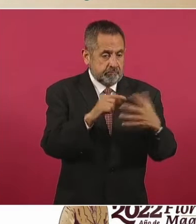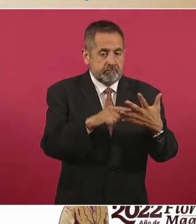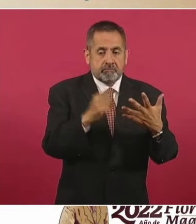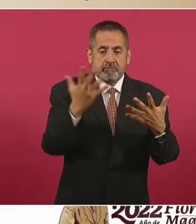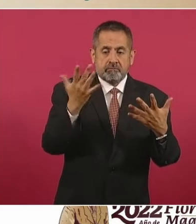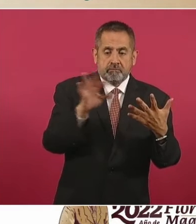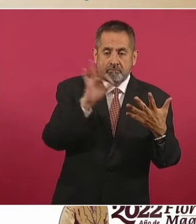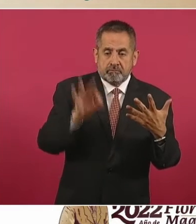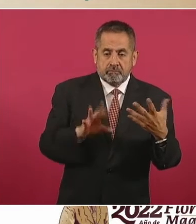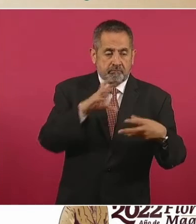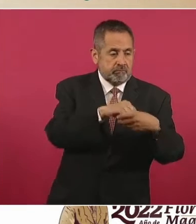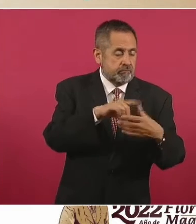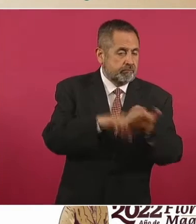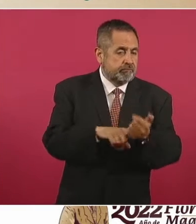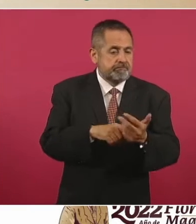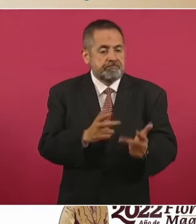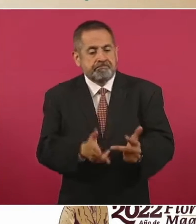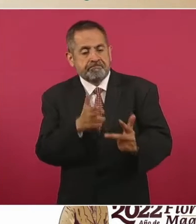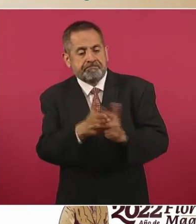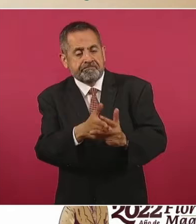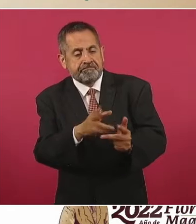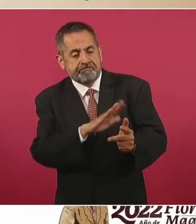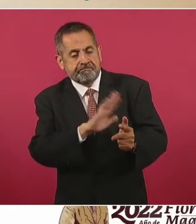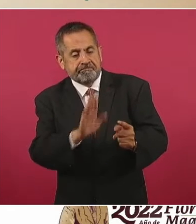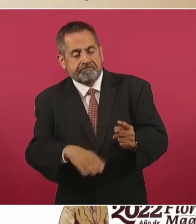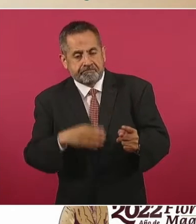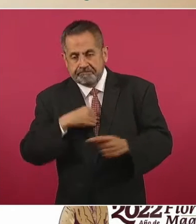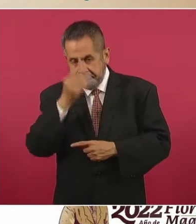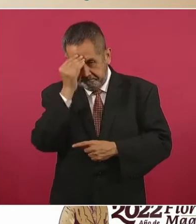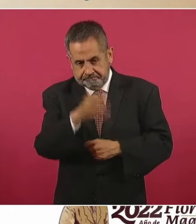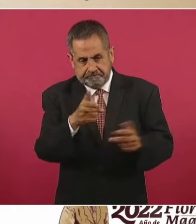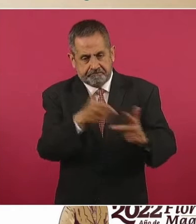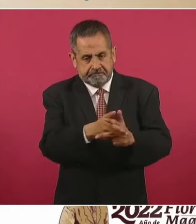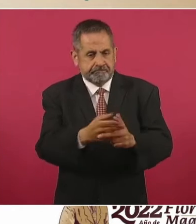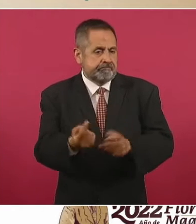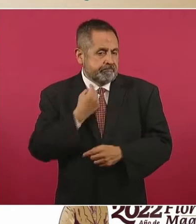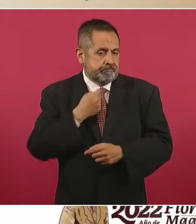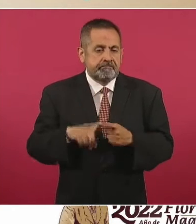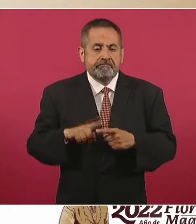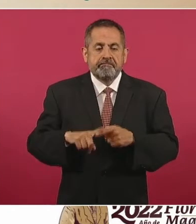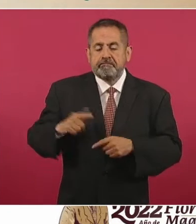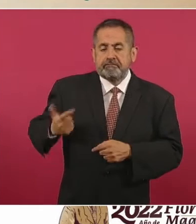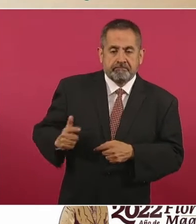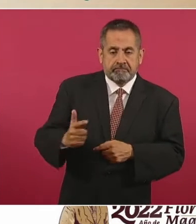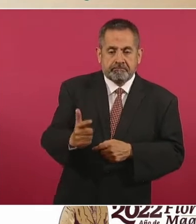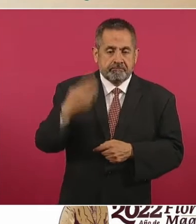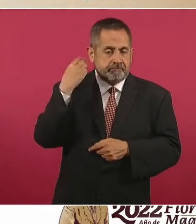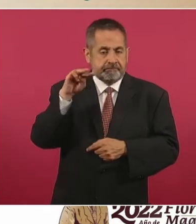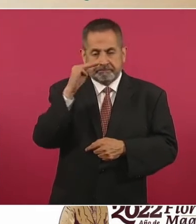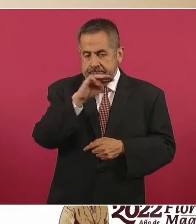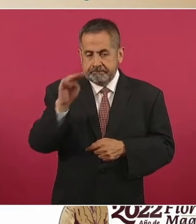homicidios dolosos. Este es Guanajuato, Michoacán,